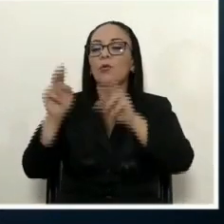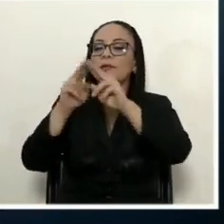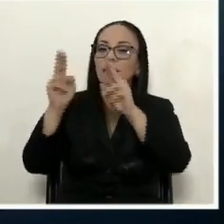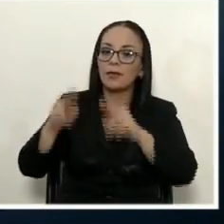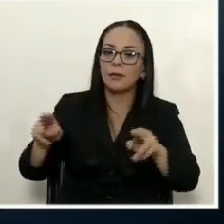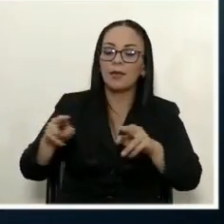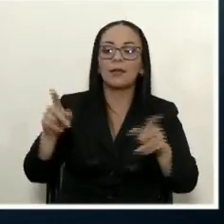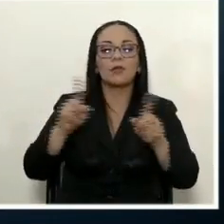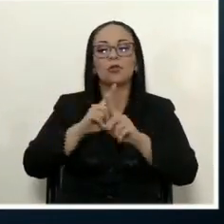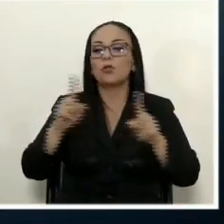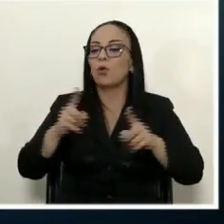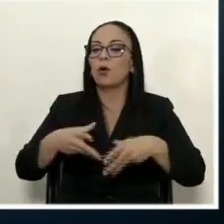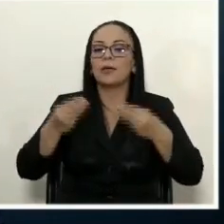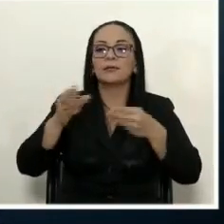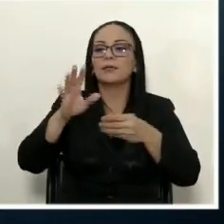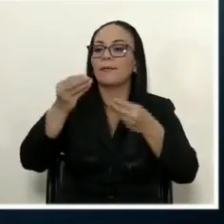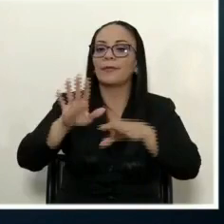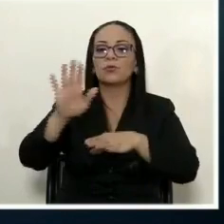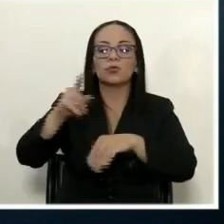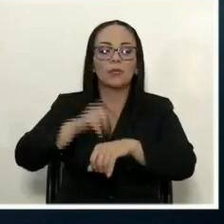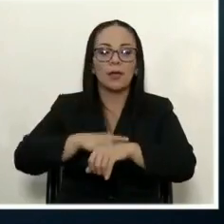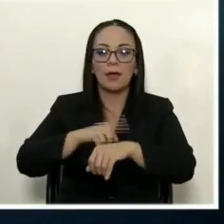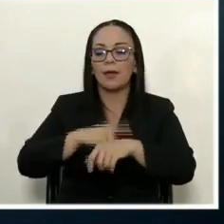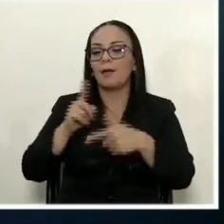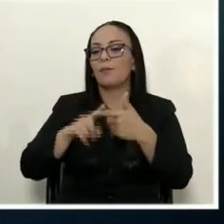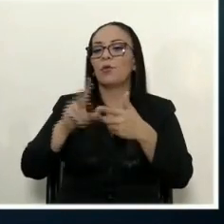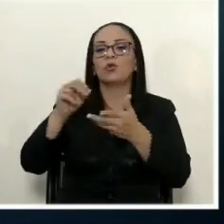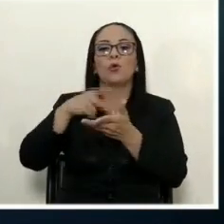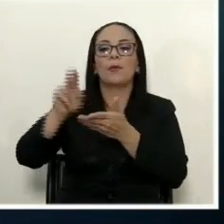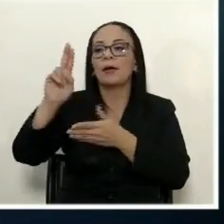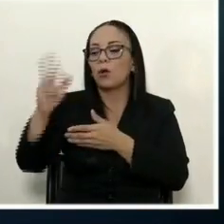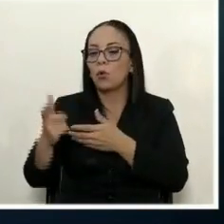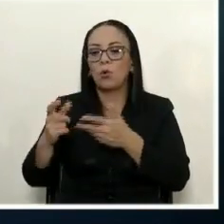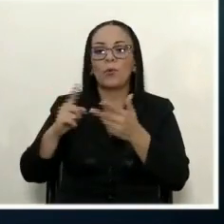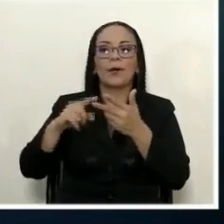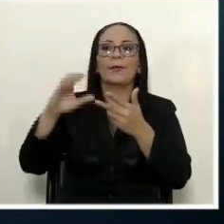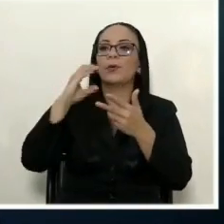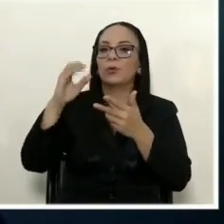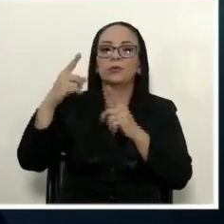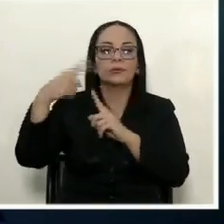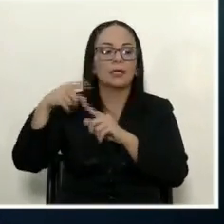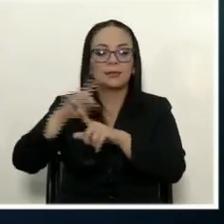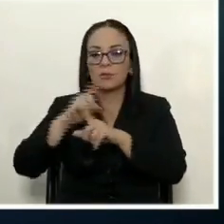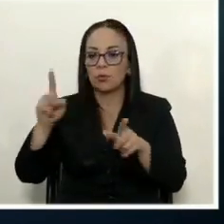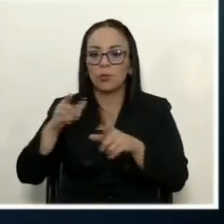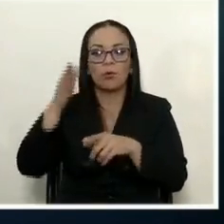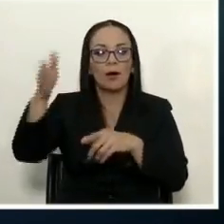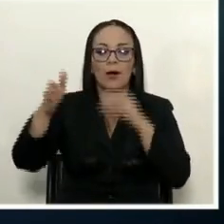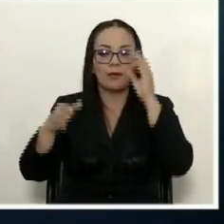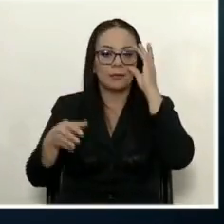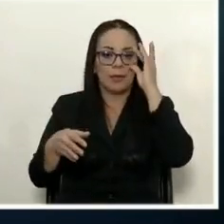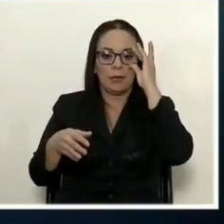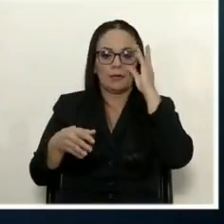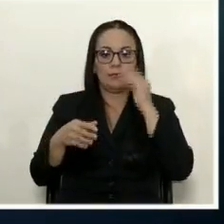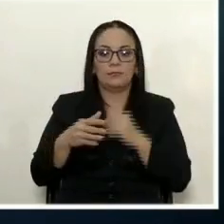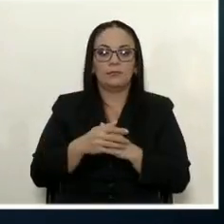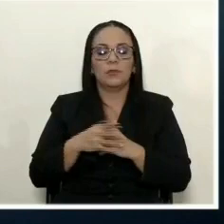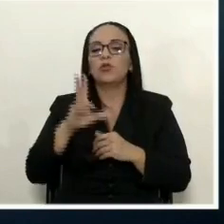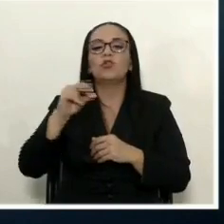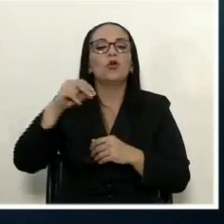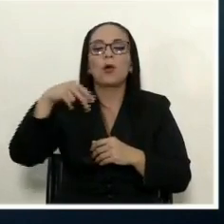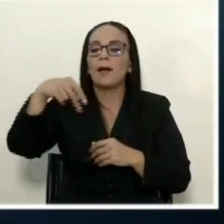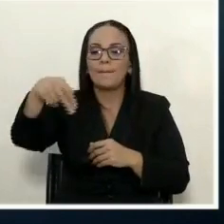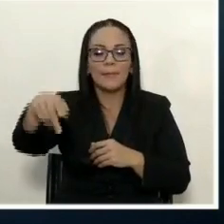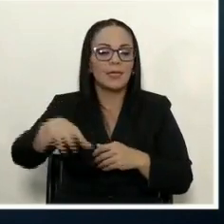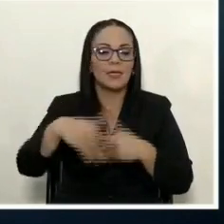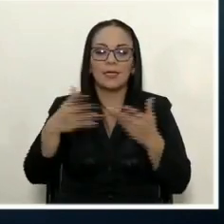no gaste su tiempo, no pague taxi, Uber o bus, no se desplace, no